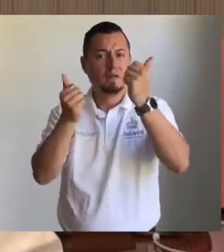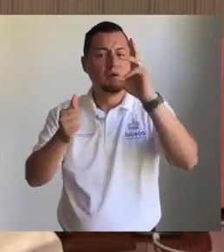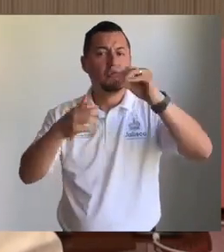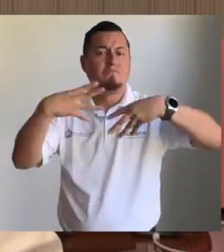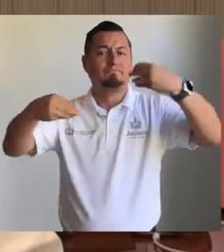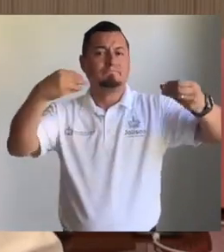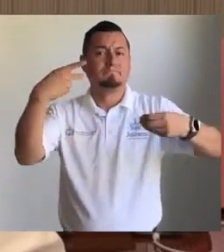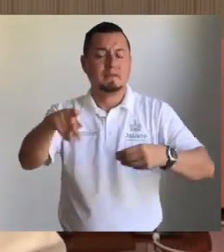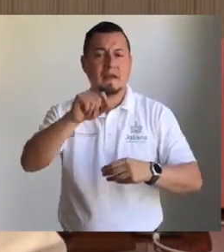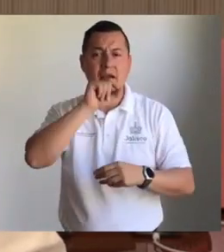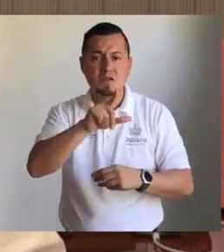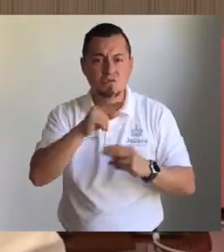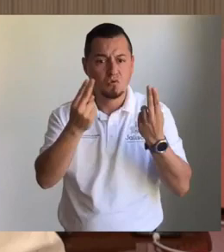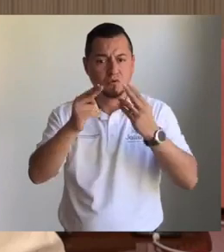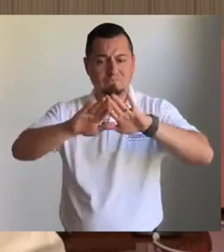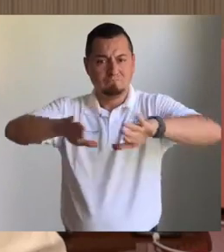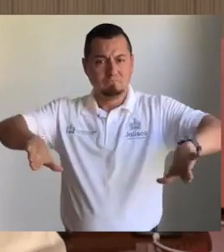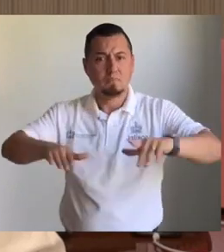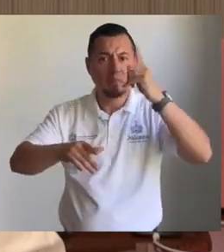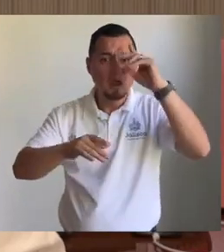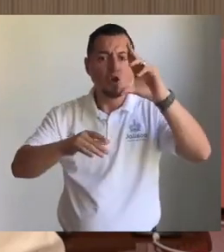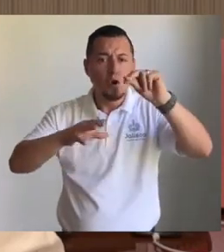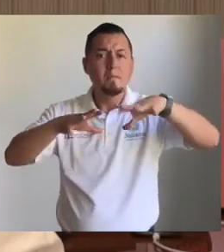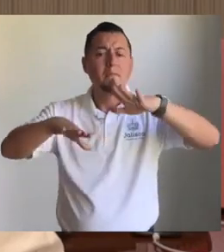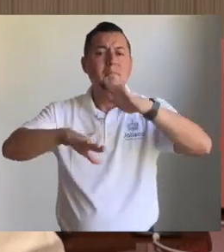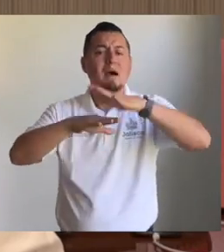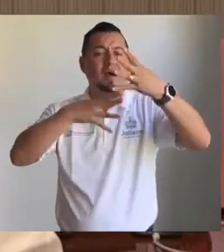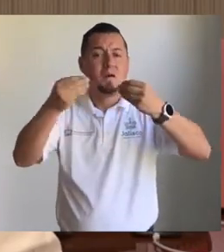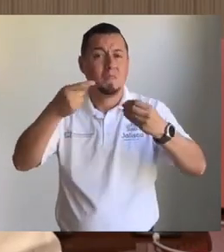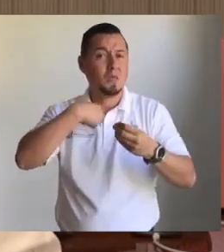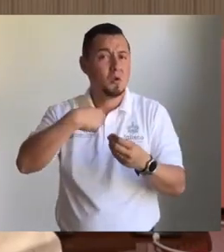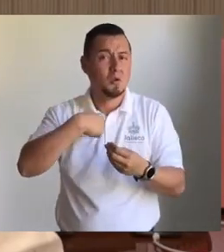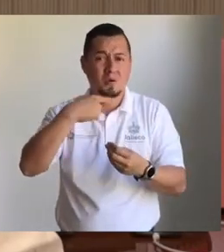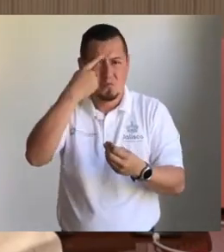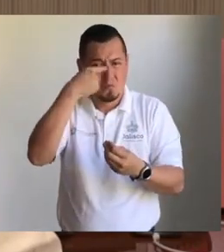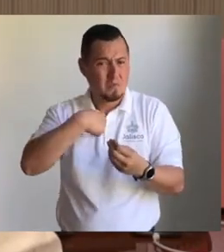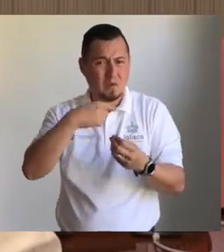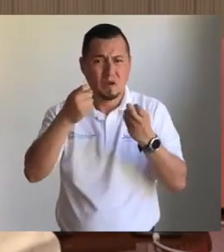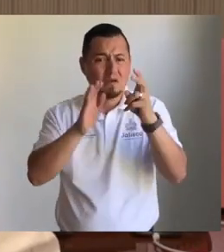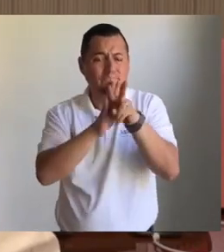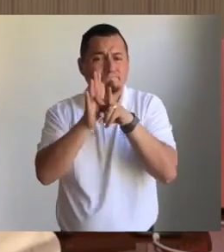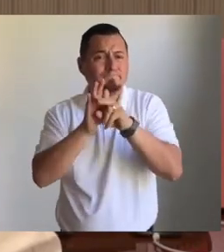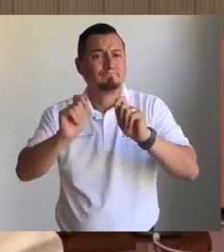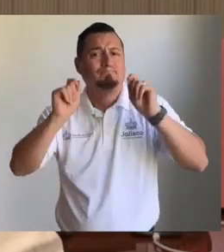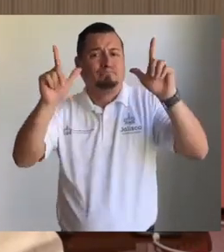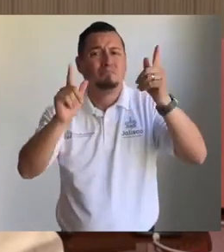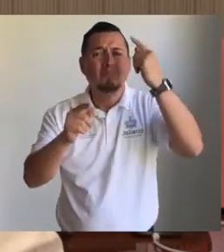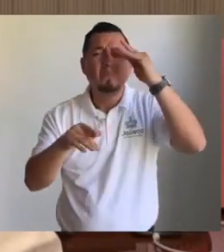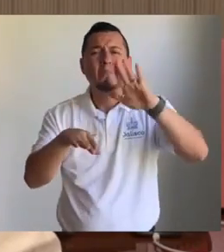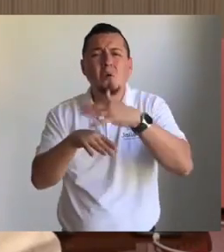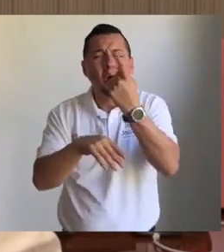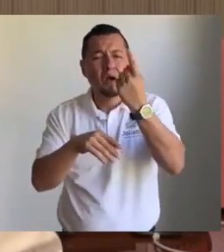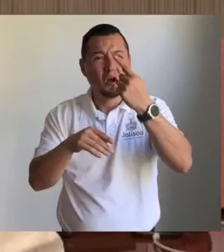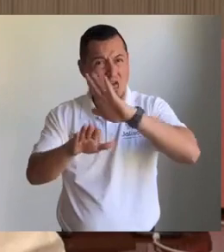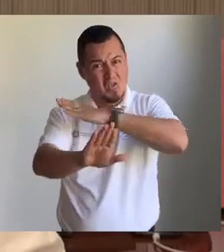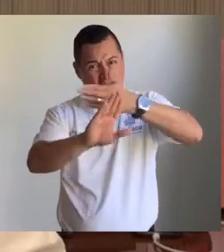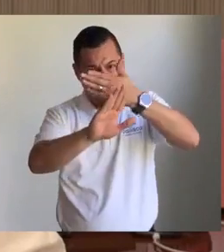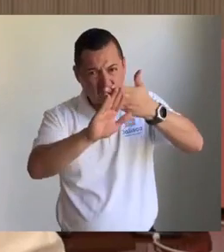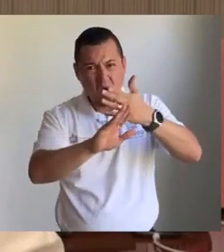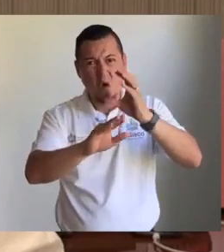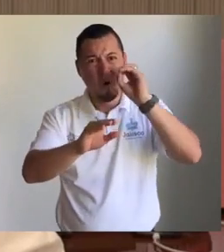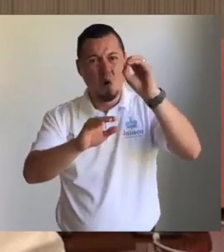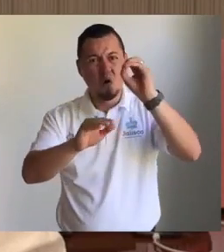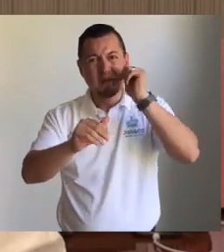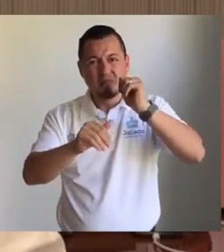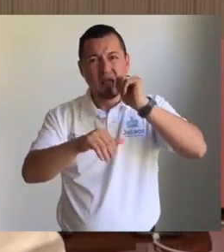posibles casos de contagios, poder aislarlos y evitar que el virus se propague. Esa nuestra única intención. No queremos polemizar ni